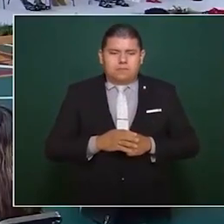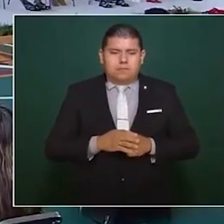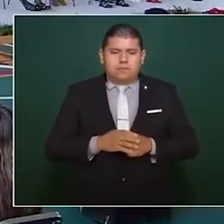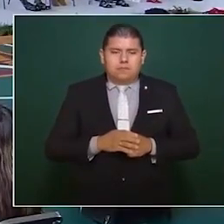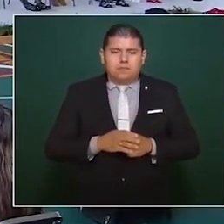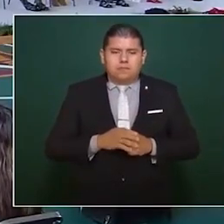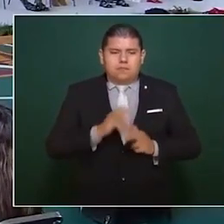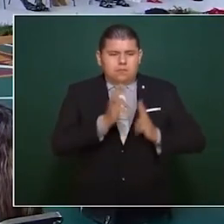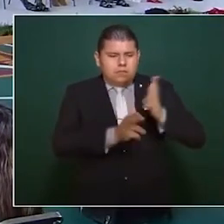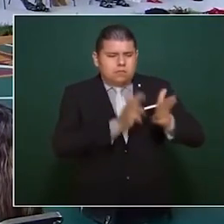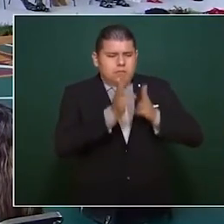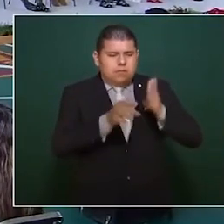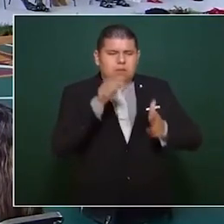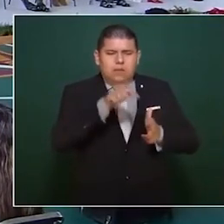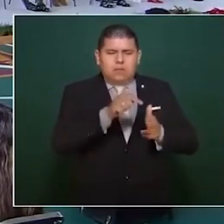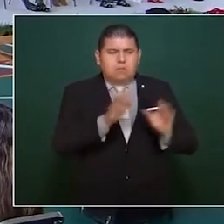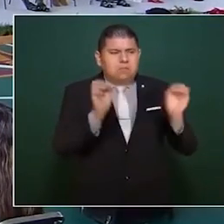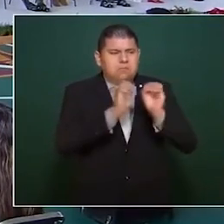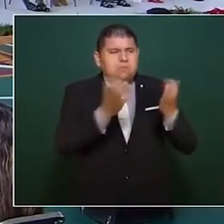Un tren que no existe.